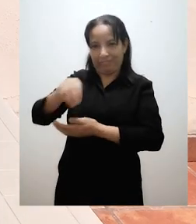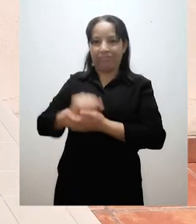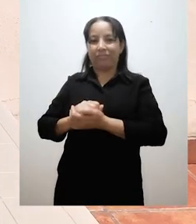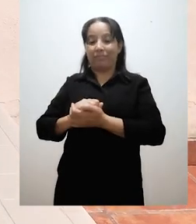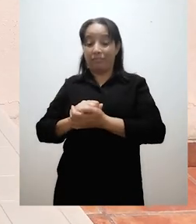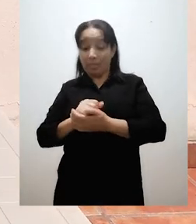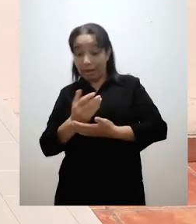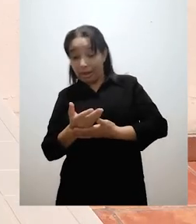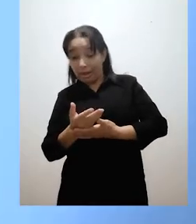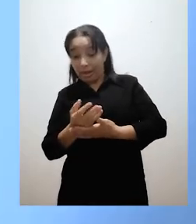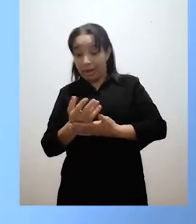el tar.